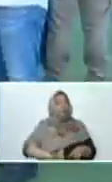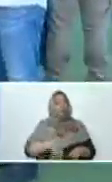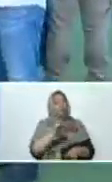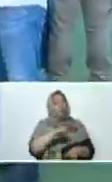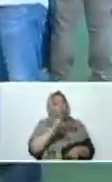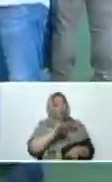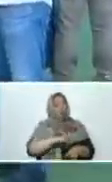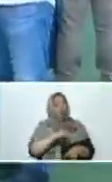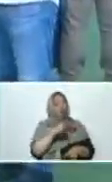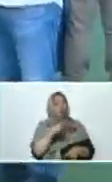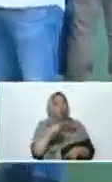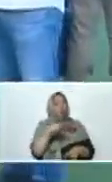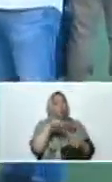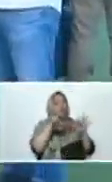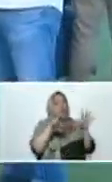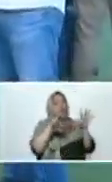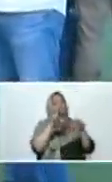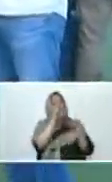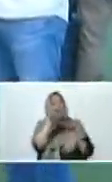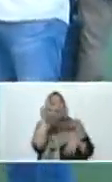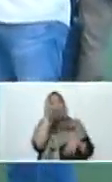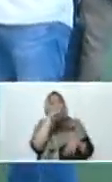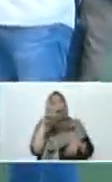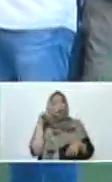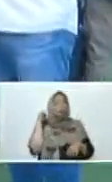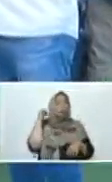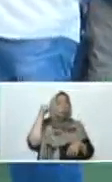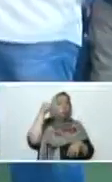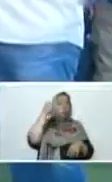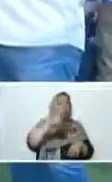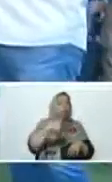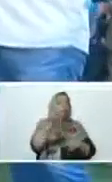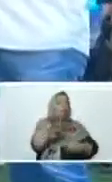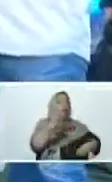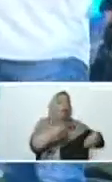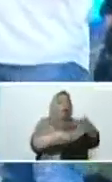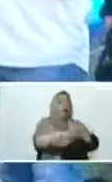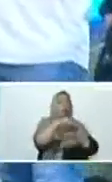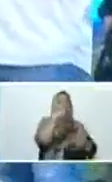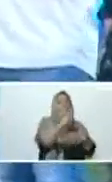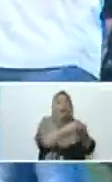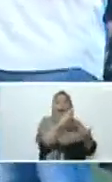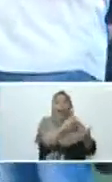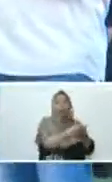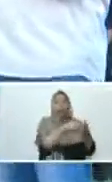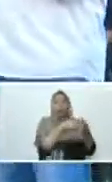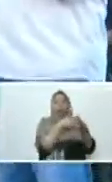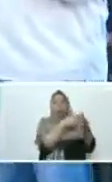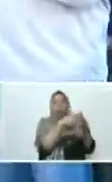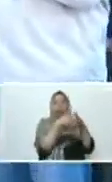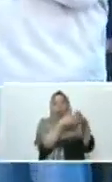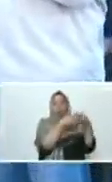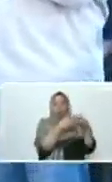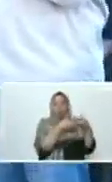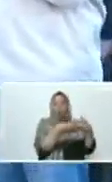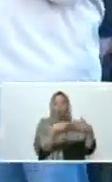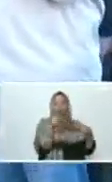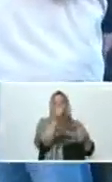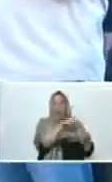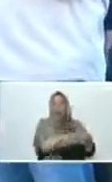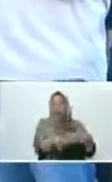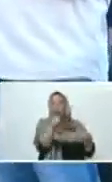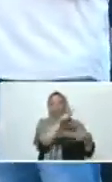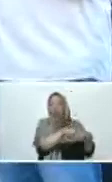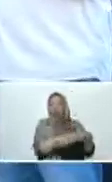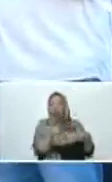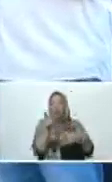comprando ruedas para las locomotoras de ferro minera en los Estados Unidos. Eso se acabó hace dos años. Y así como hoy Ferro Minera Orinoco